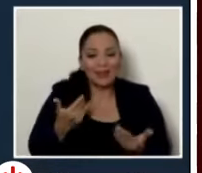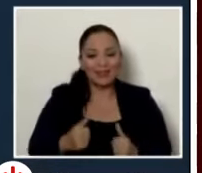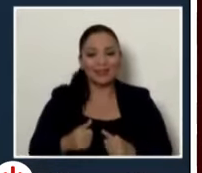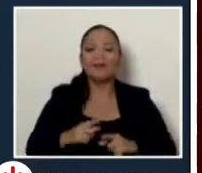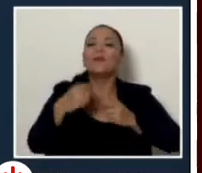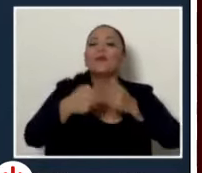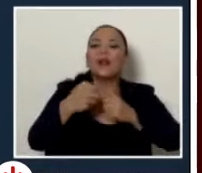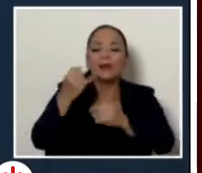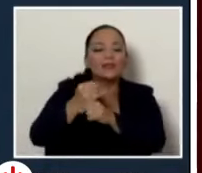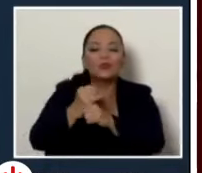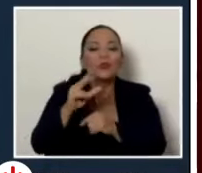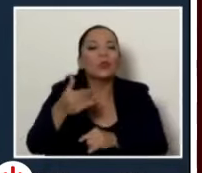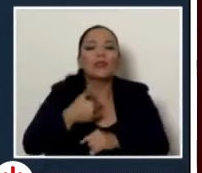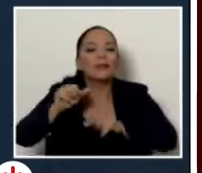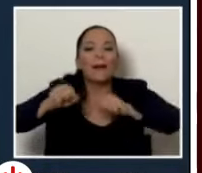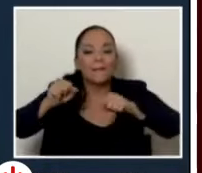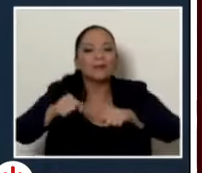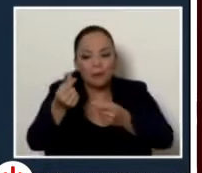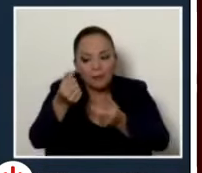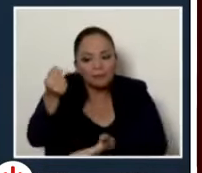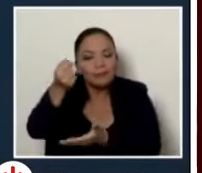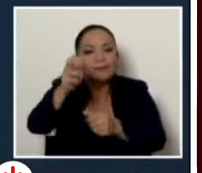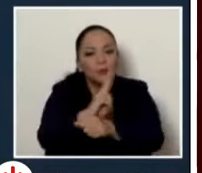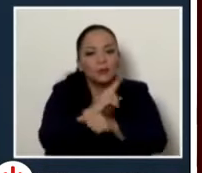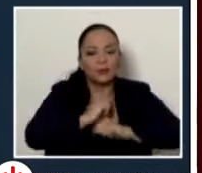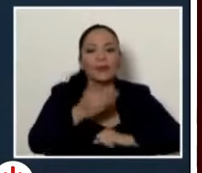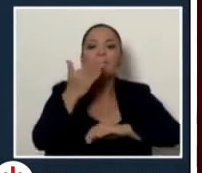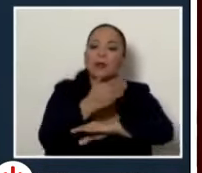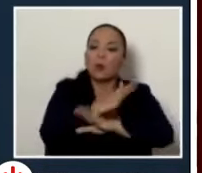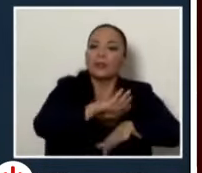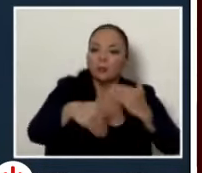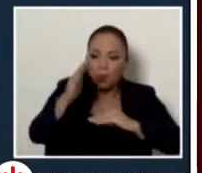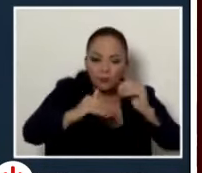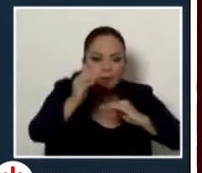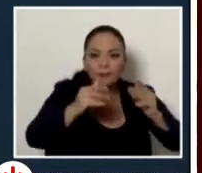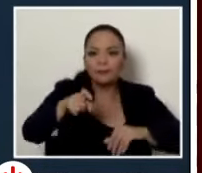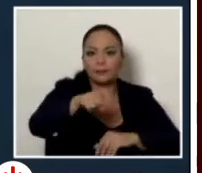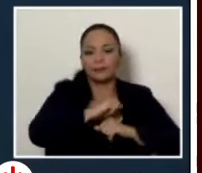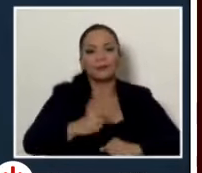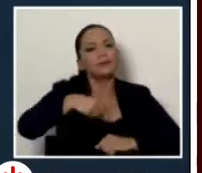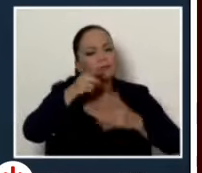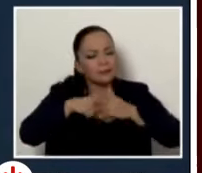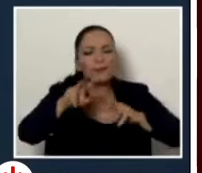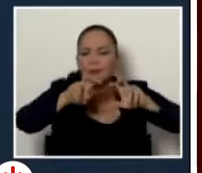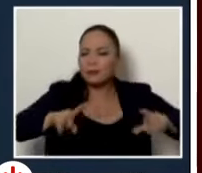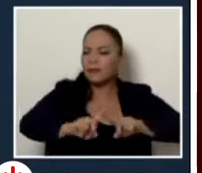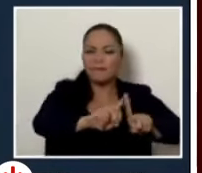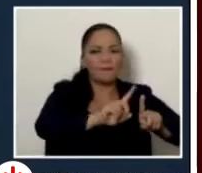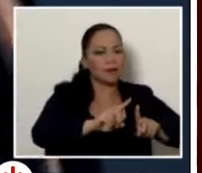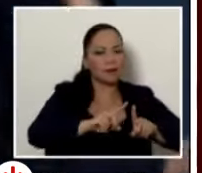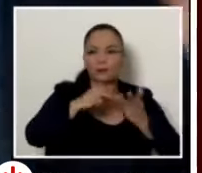capacidad para invertir los recursos y generar la infraestructura necesaria. Empezamos a revisar todos los diferentes